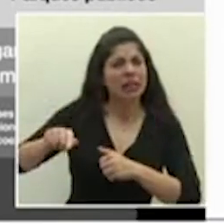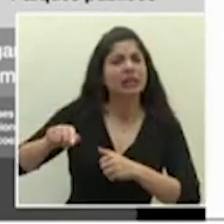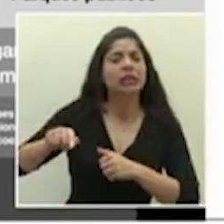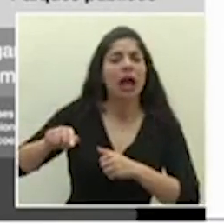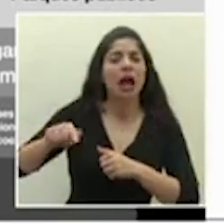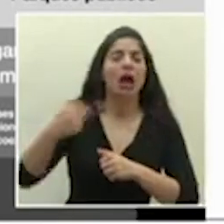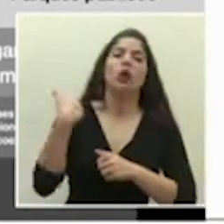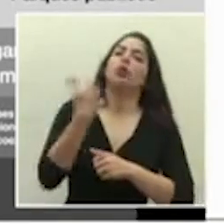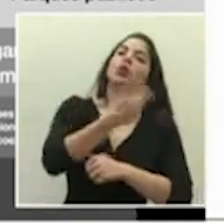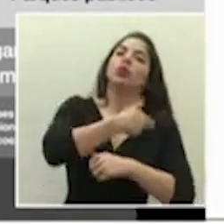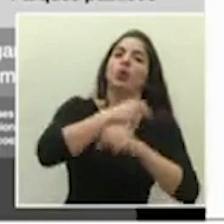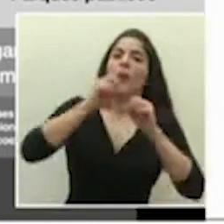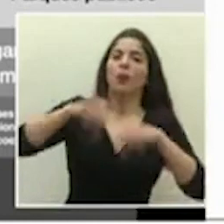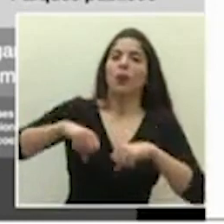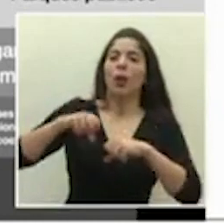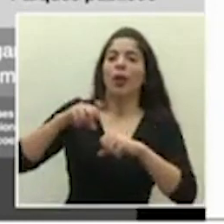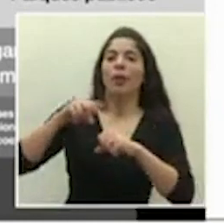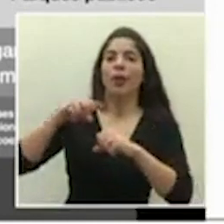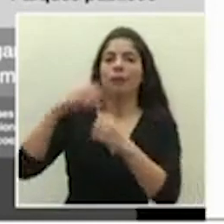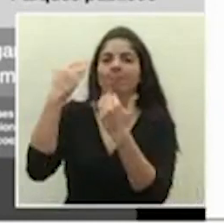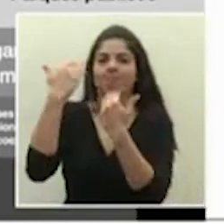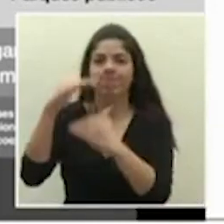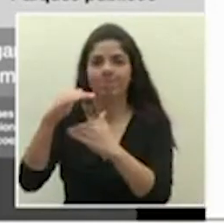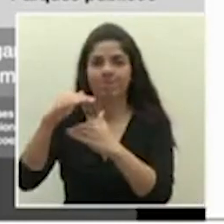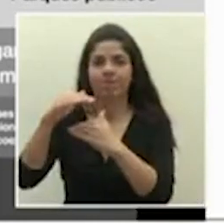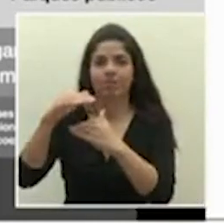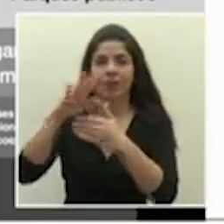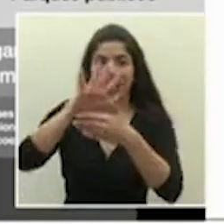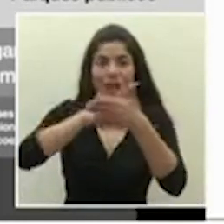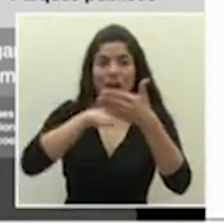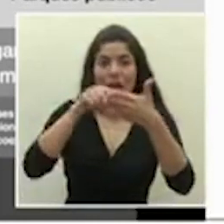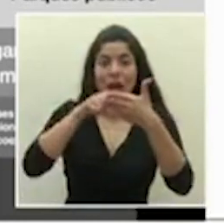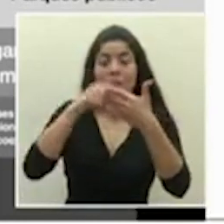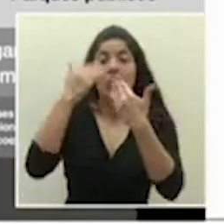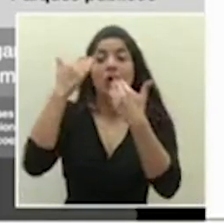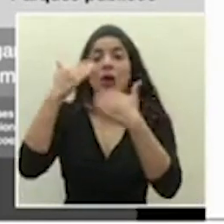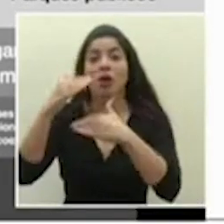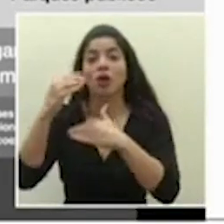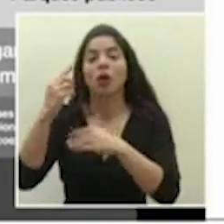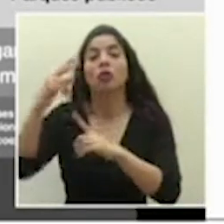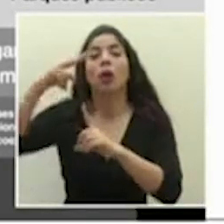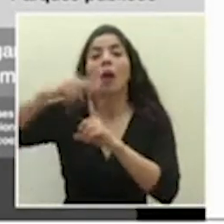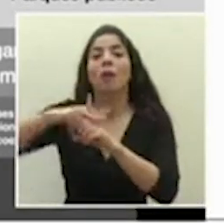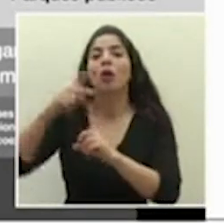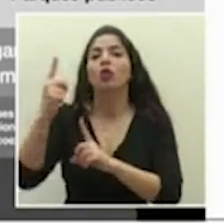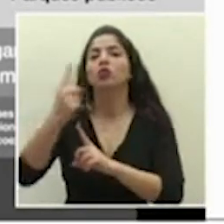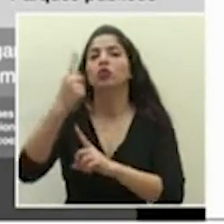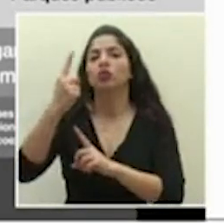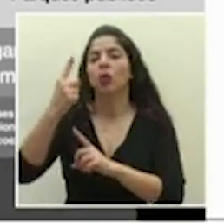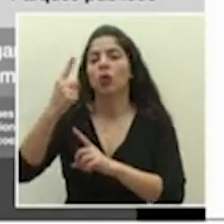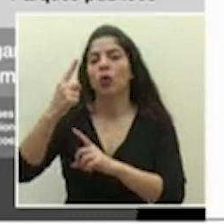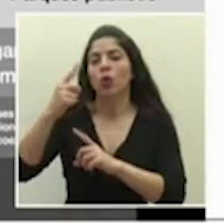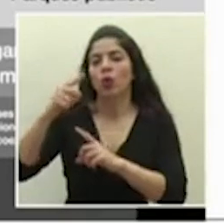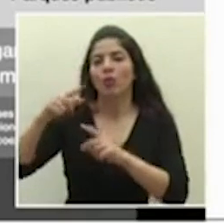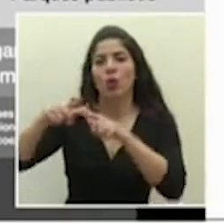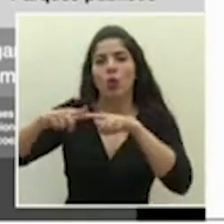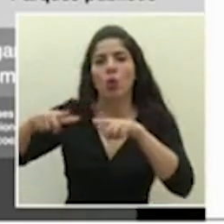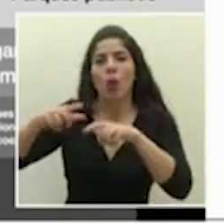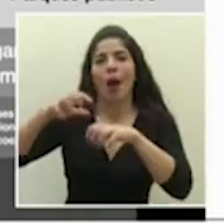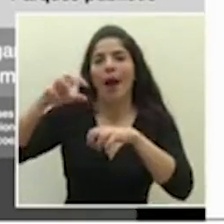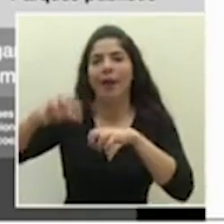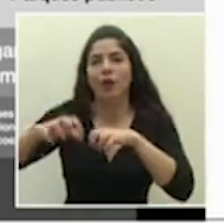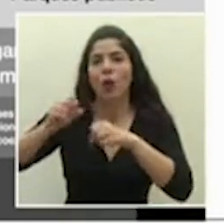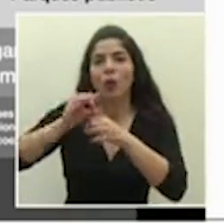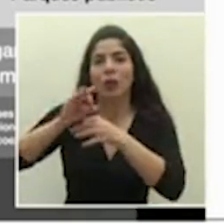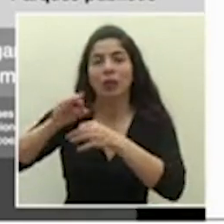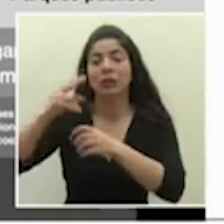Podemos aplicar una restricción en ese cronograma específicamente para ese cantón o ese distrito